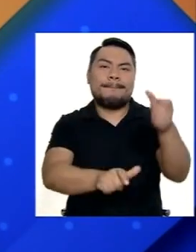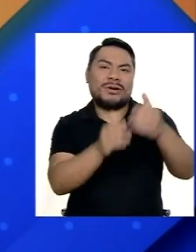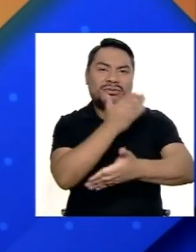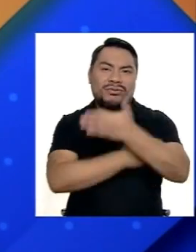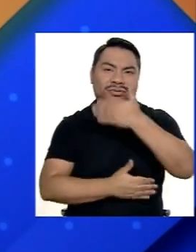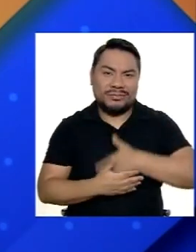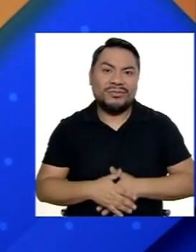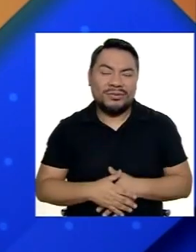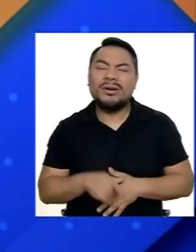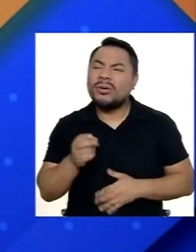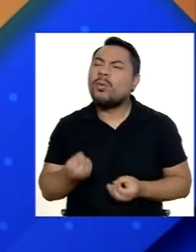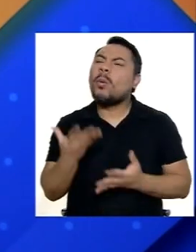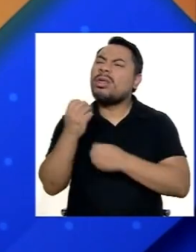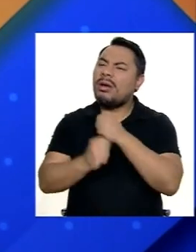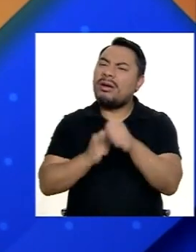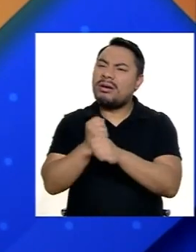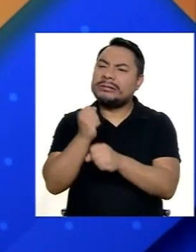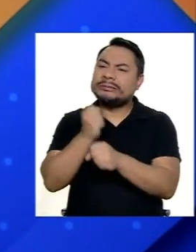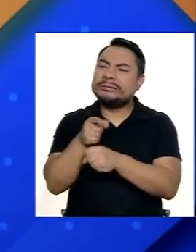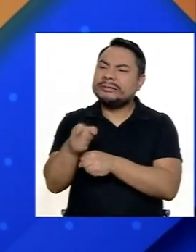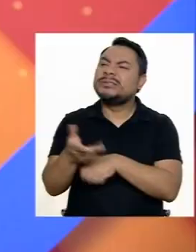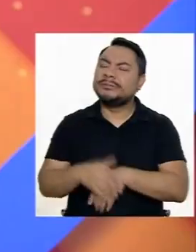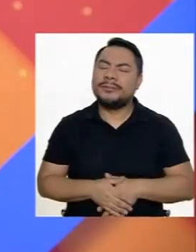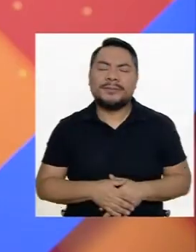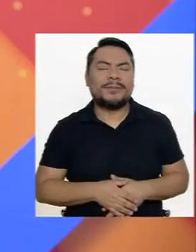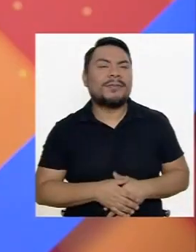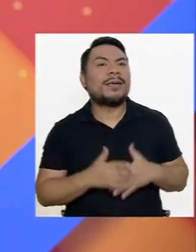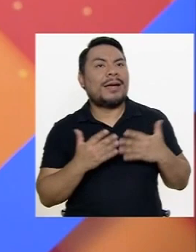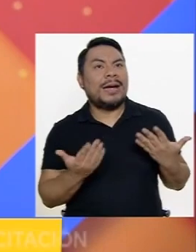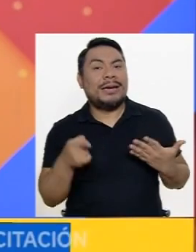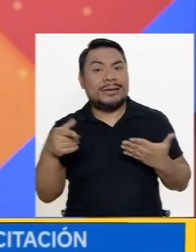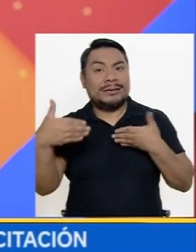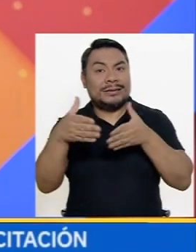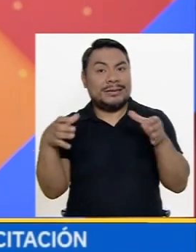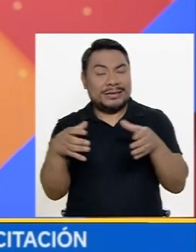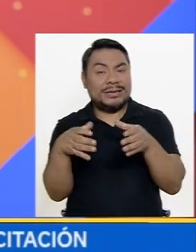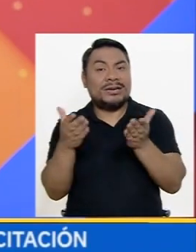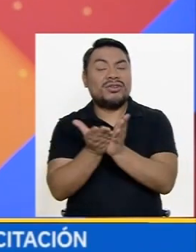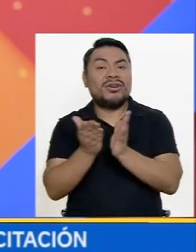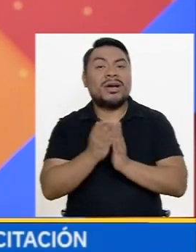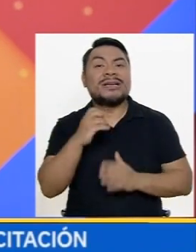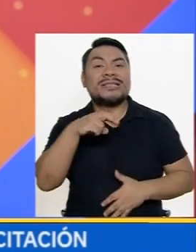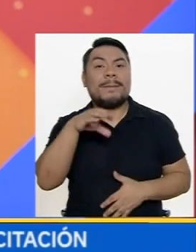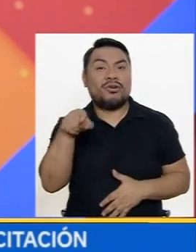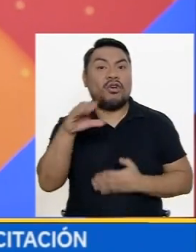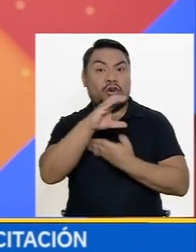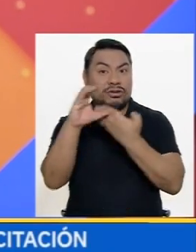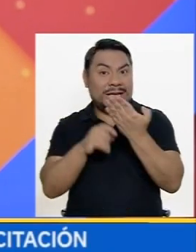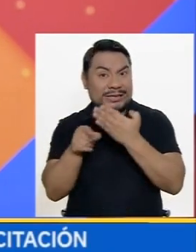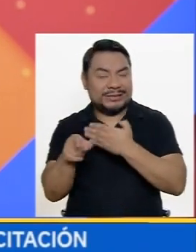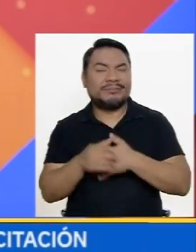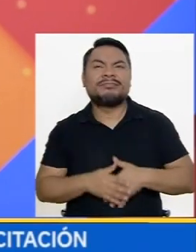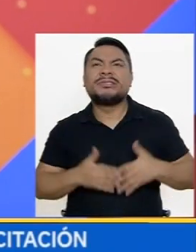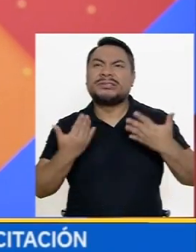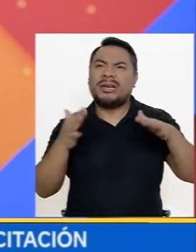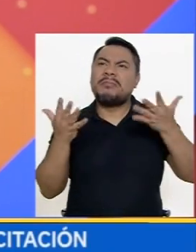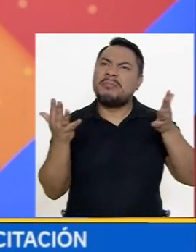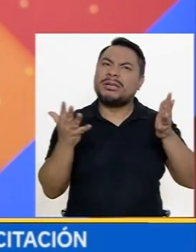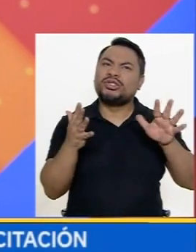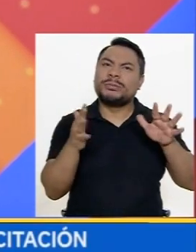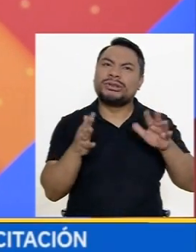¿Cuántos años Ya haciendo esta labor? Sí El CETPRO Alcides Salomón Zorrilla Del Conadis Ya tiene